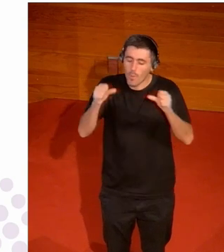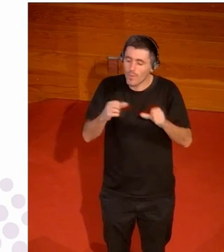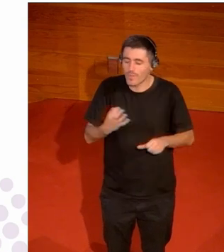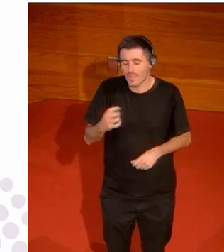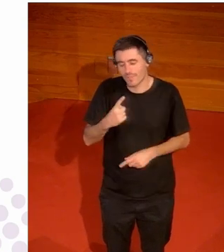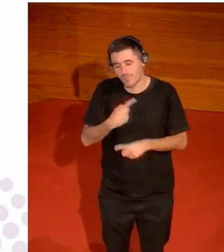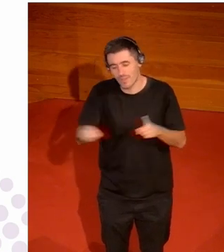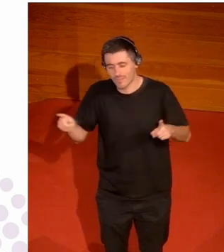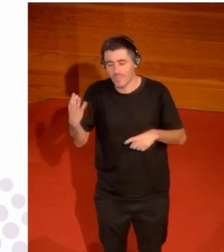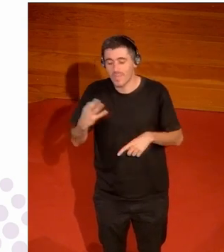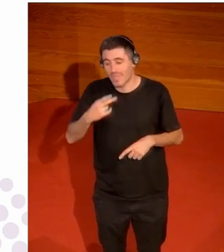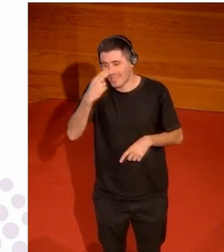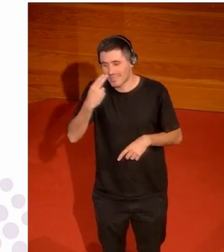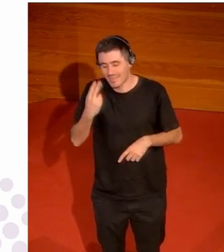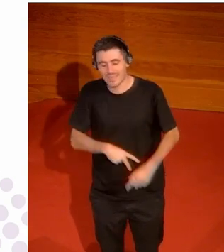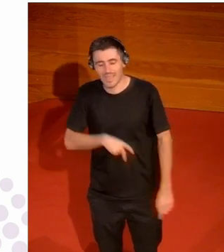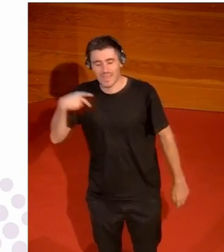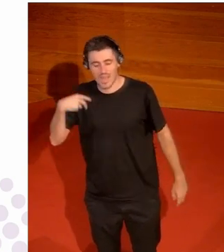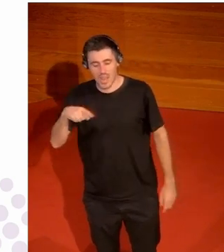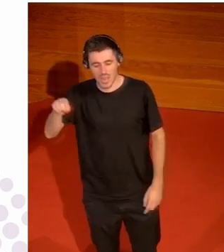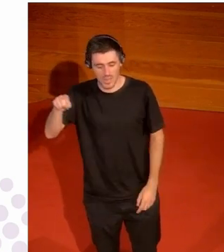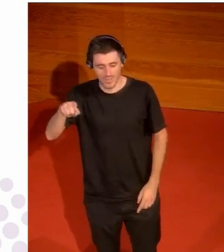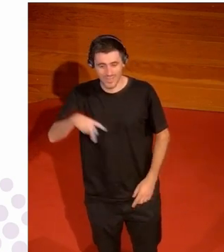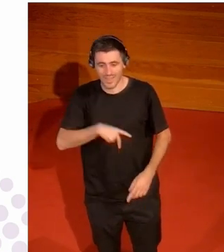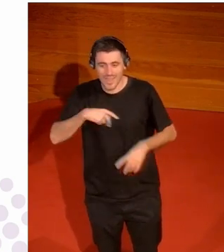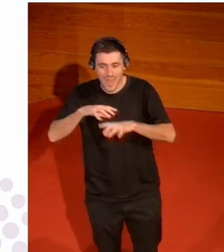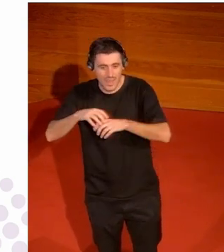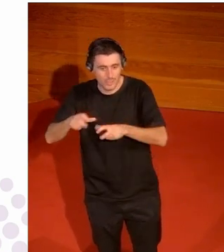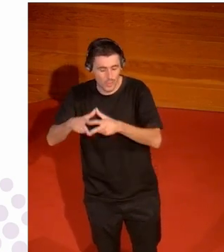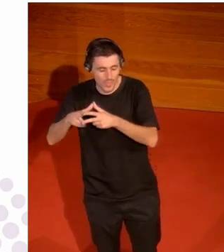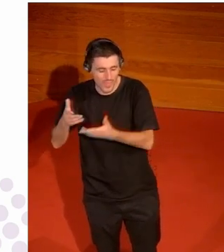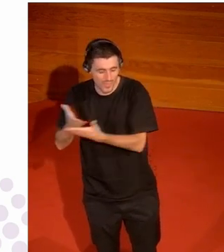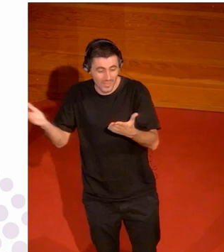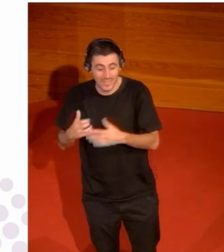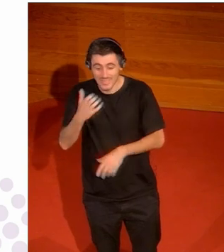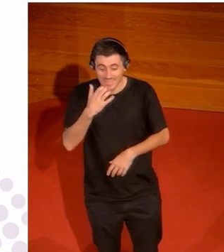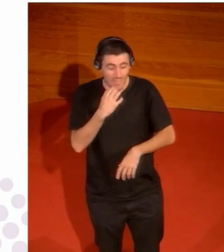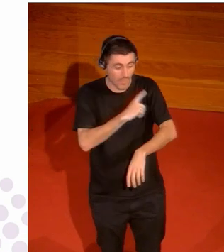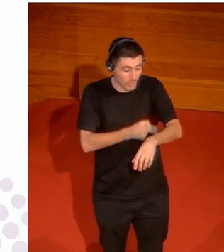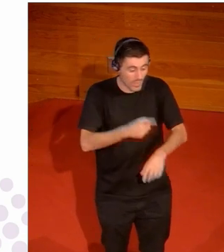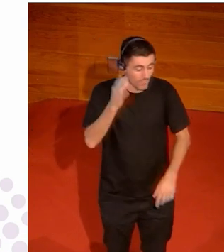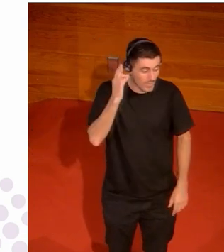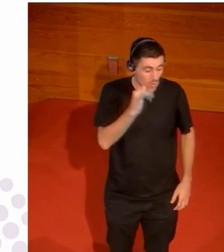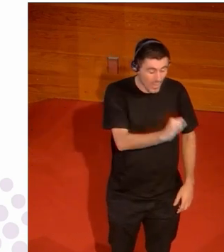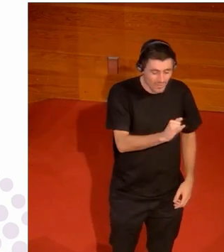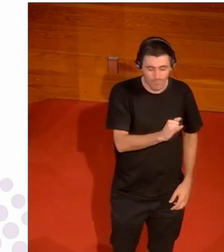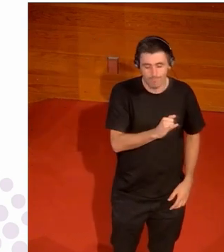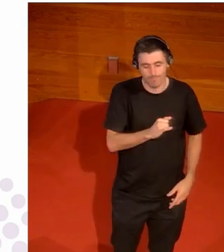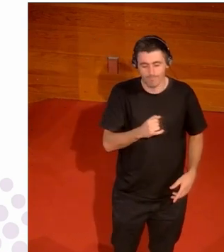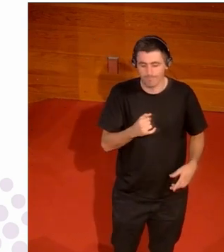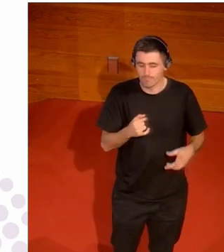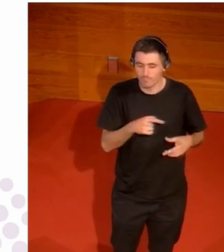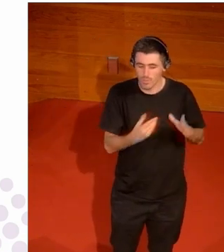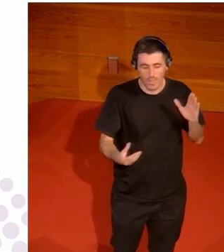y el interés general no solo son los Juegos Olímpicos cada cuatro años sino cuando haya deporte femenino que lo hay todas las semanas en esto es digo